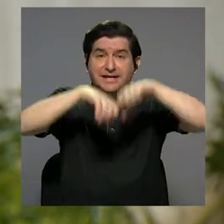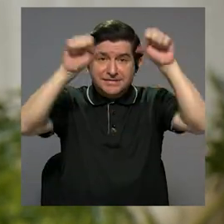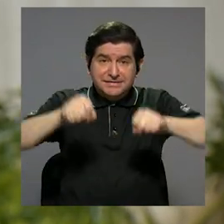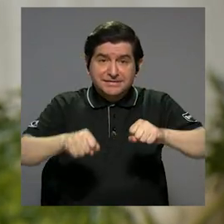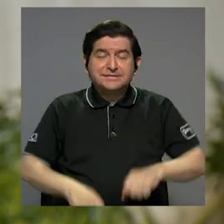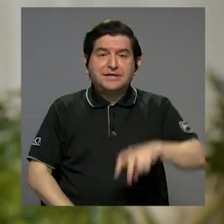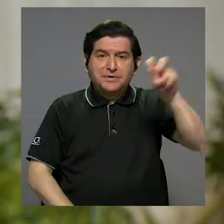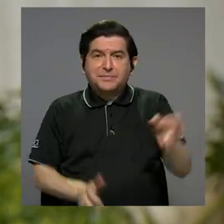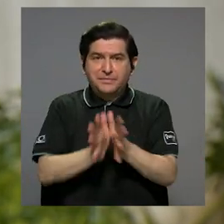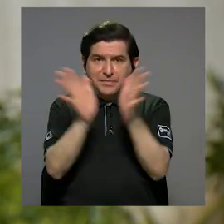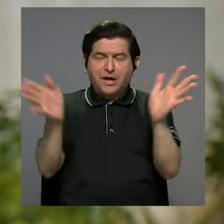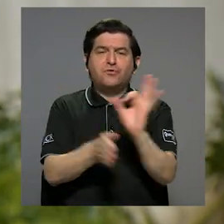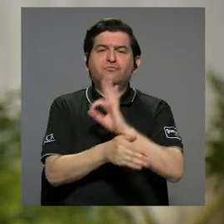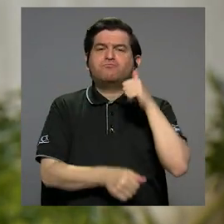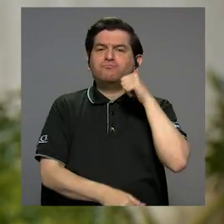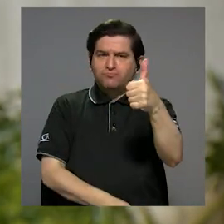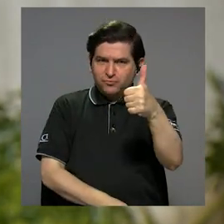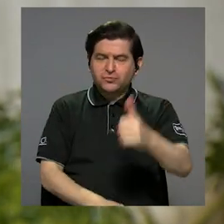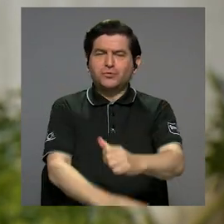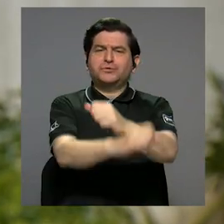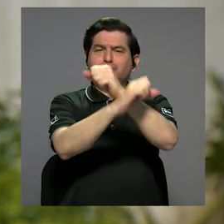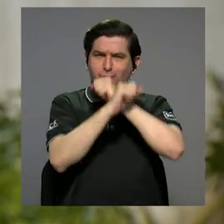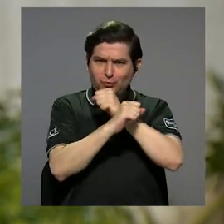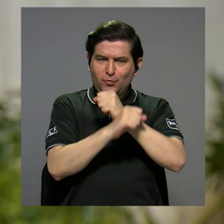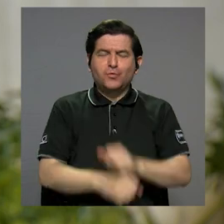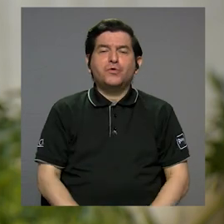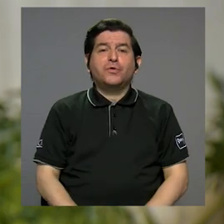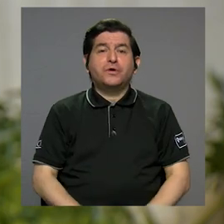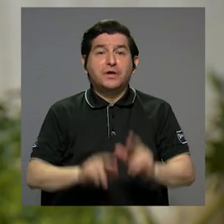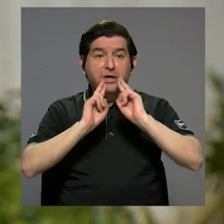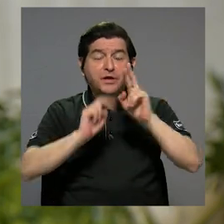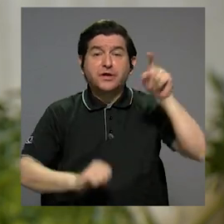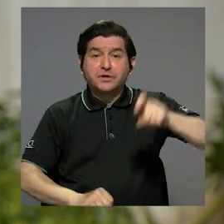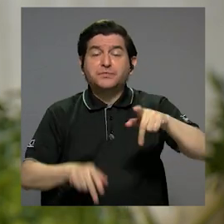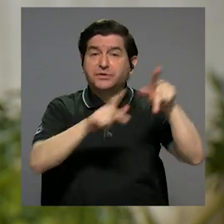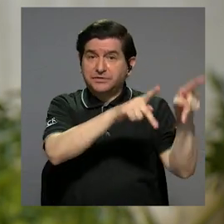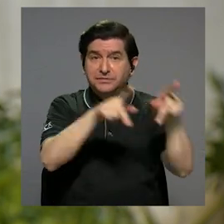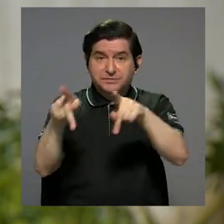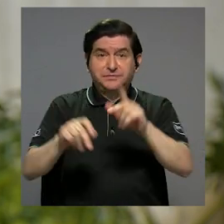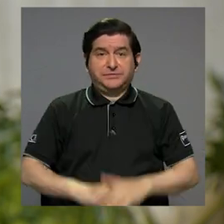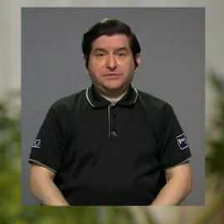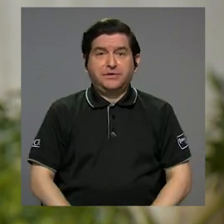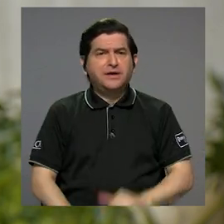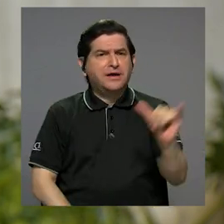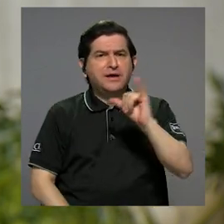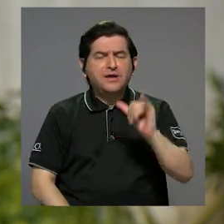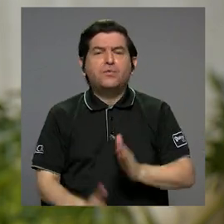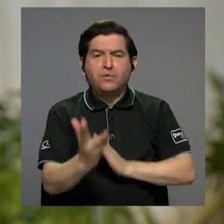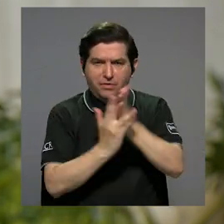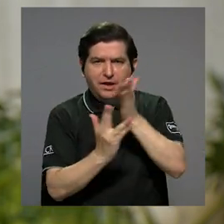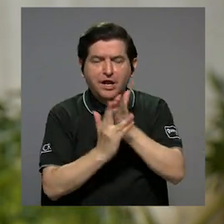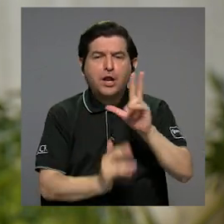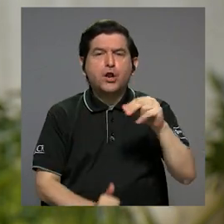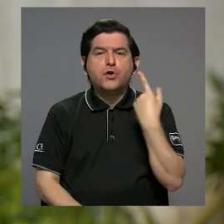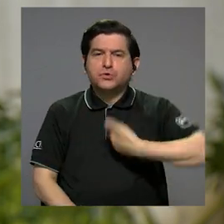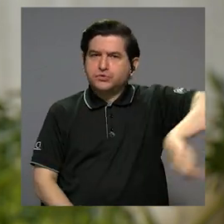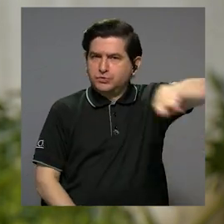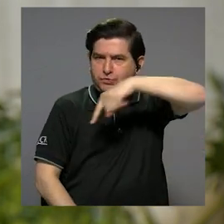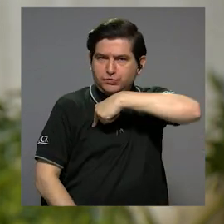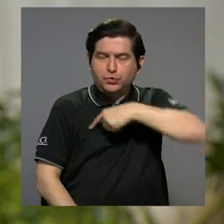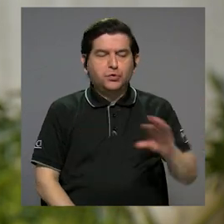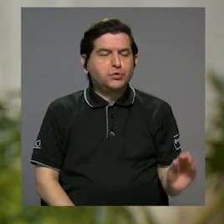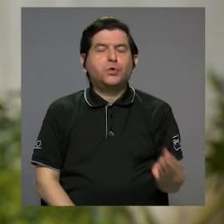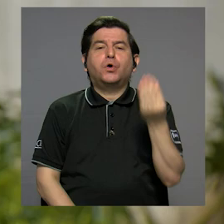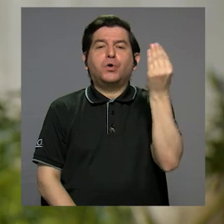es un sistema de transporte público que sea eficiente, que sea seguro y que responda a la necesidad de las personas. Y también que sea accesible no solo a